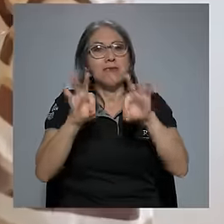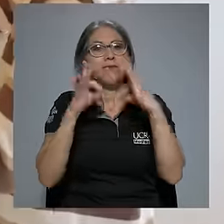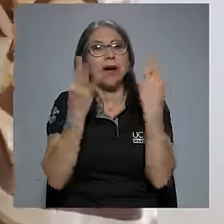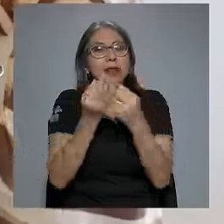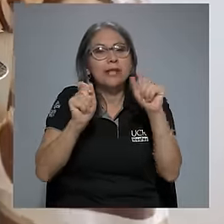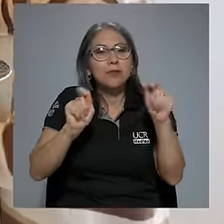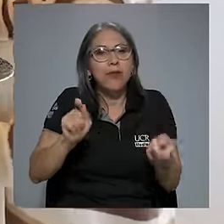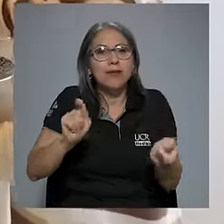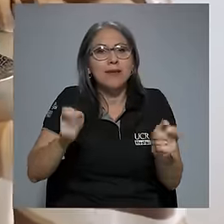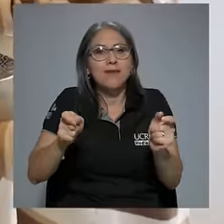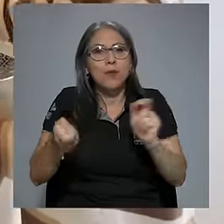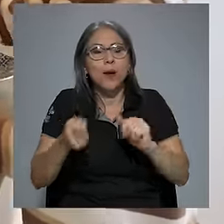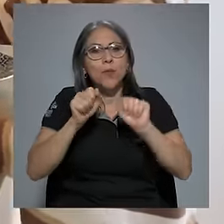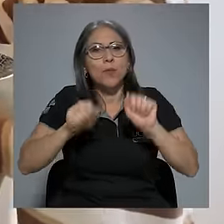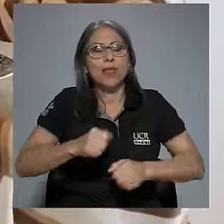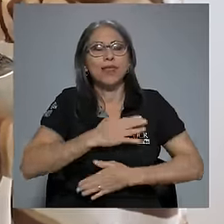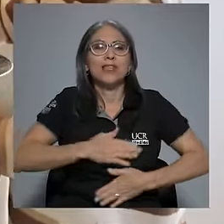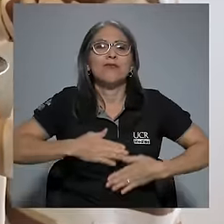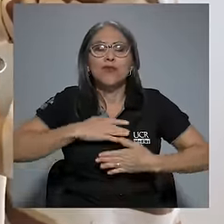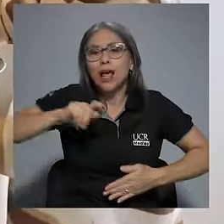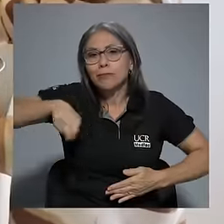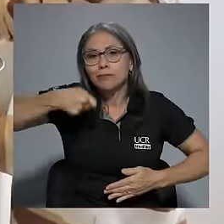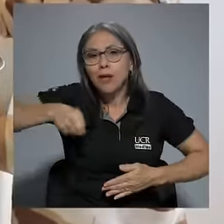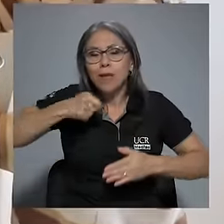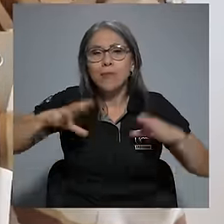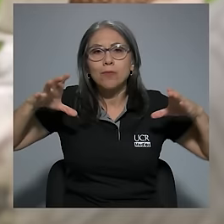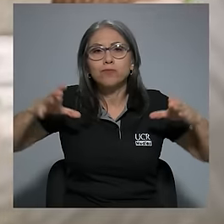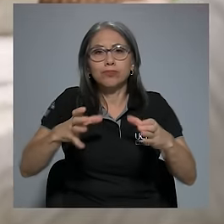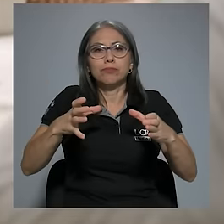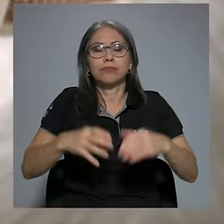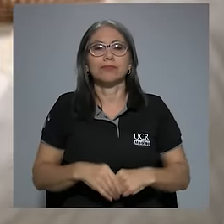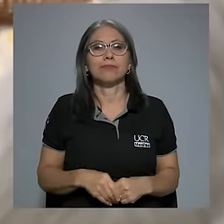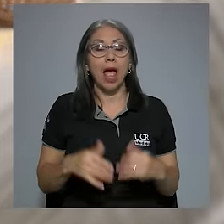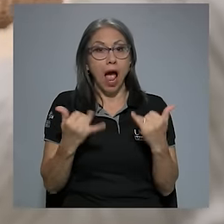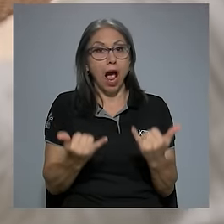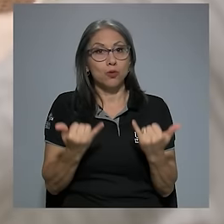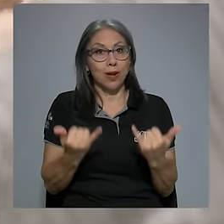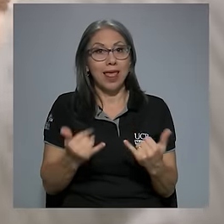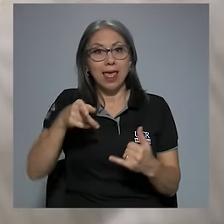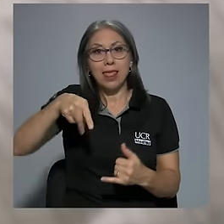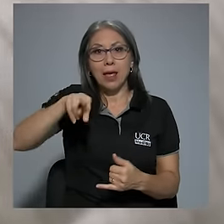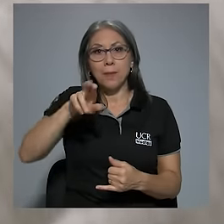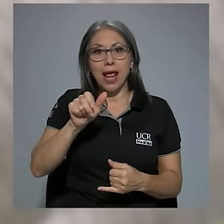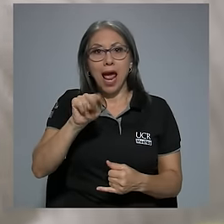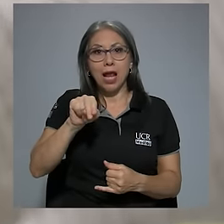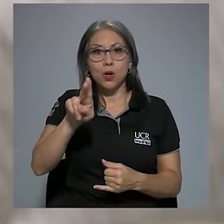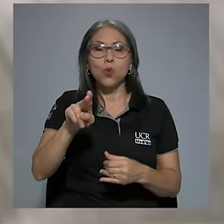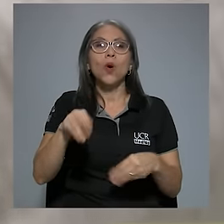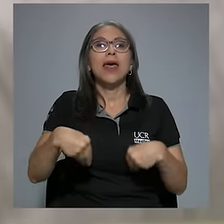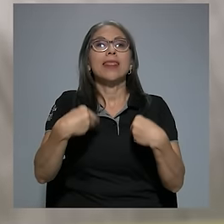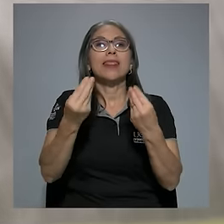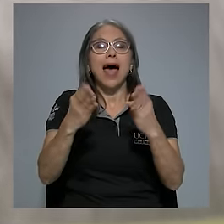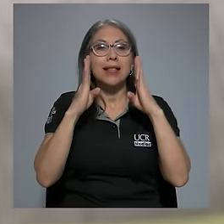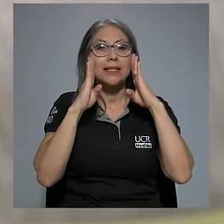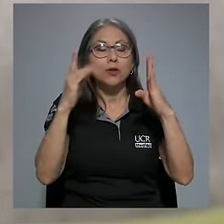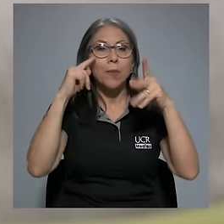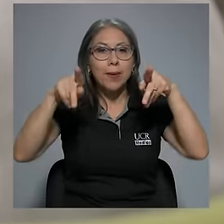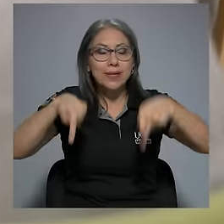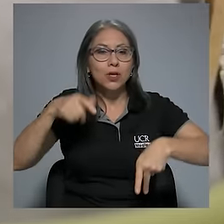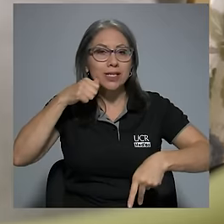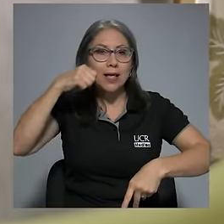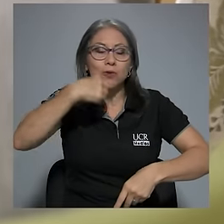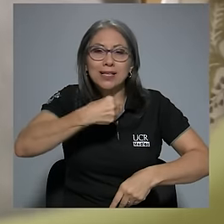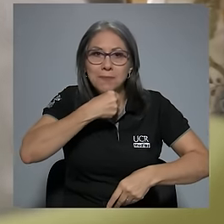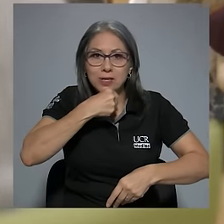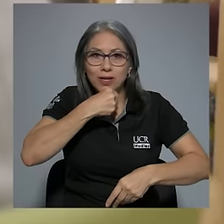transformar y disfrutar en colectividad. En la actualidad, el PREANU brinda consulta para personas adultas